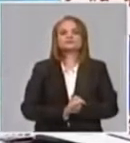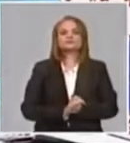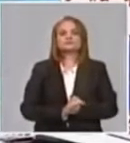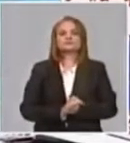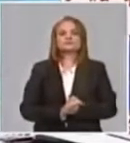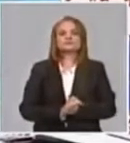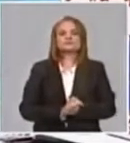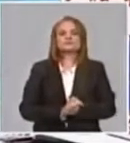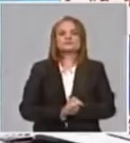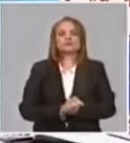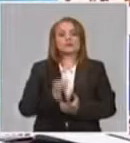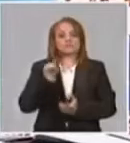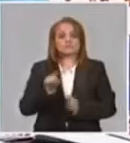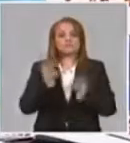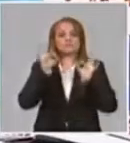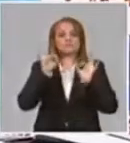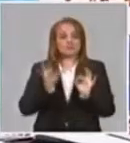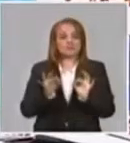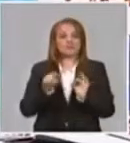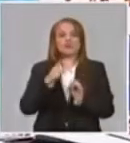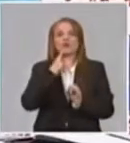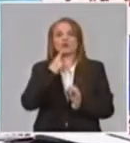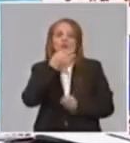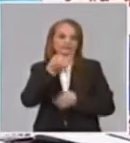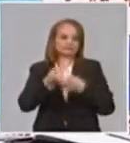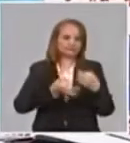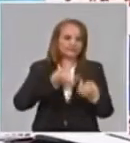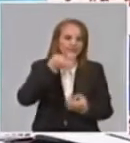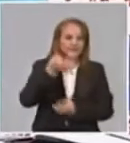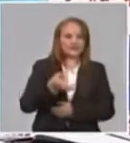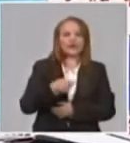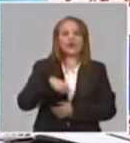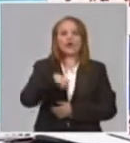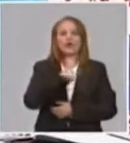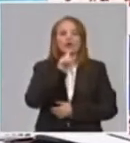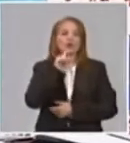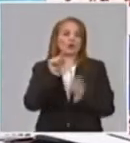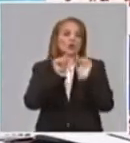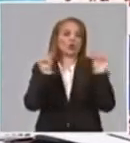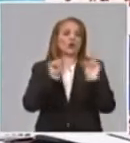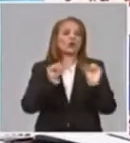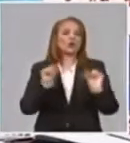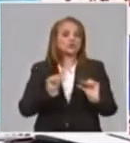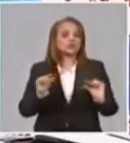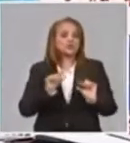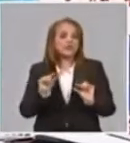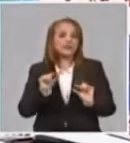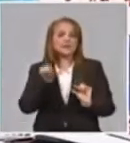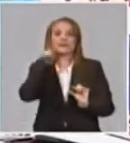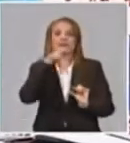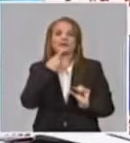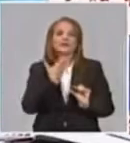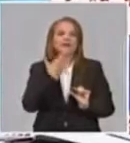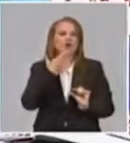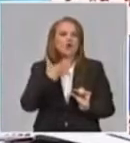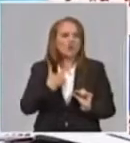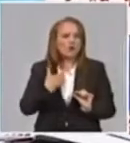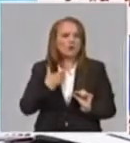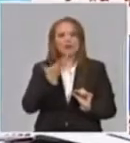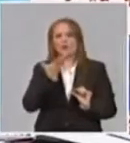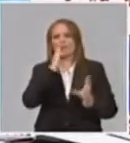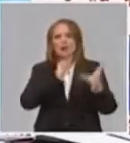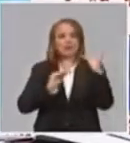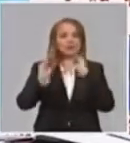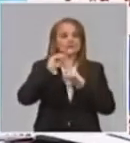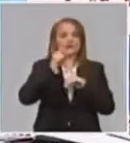tanto, en este sentido, nosotros hemos planteado que los temas de intervención tienen que ser muy importantes y no podemos